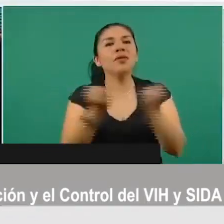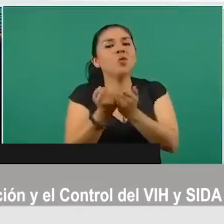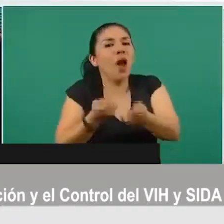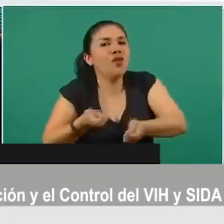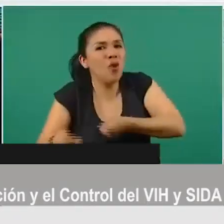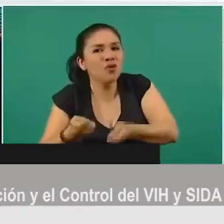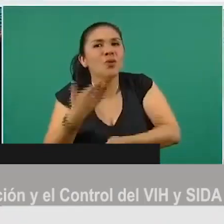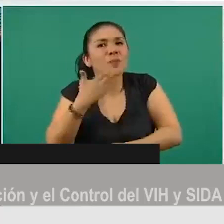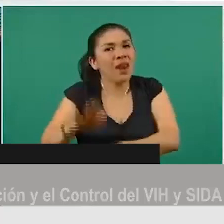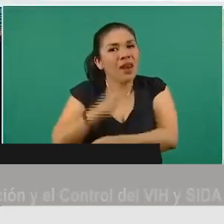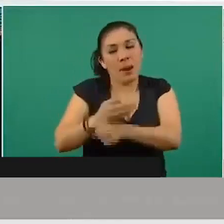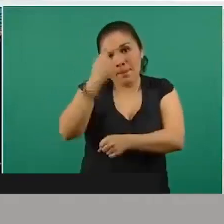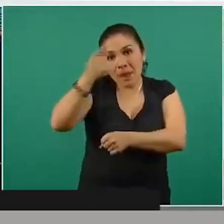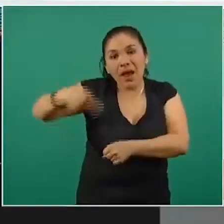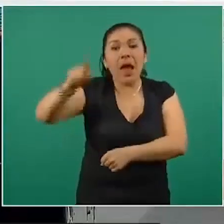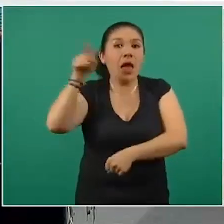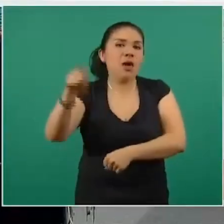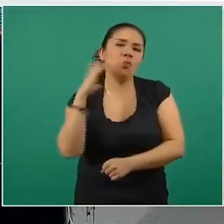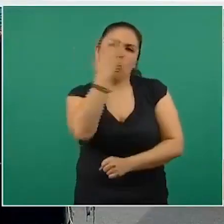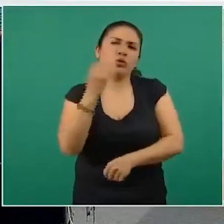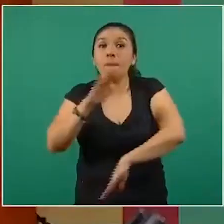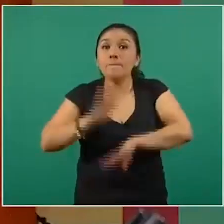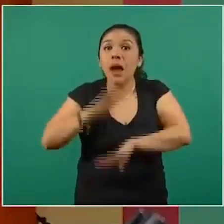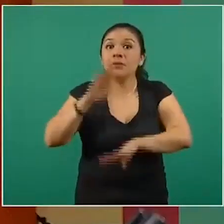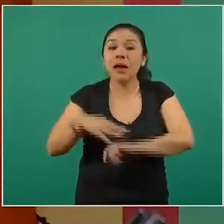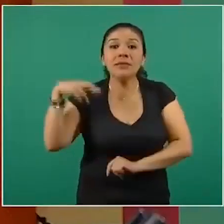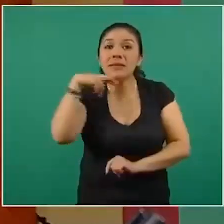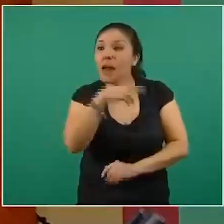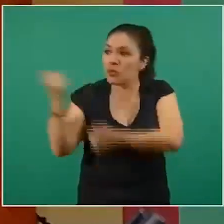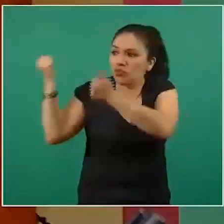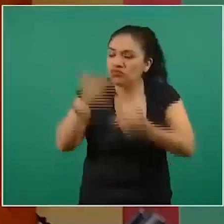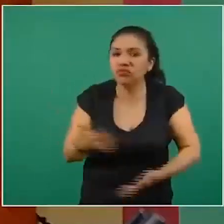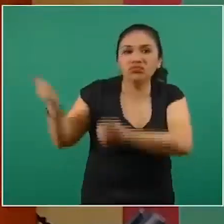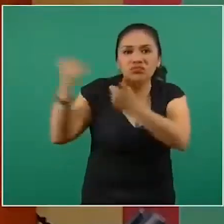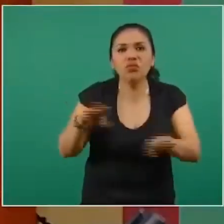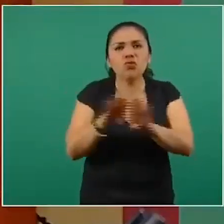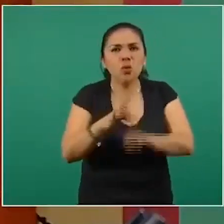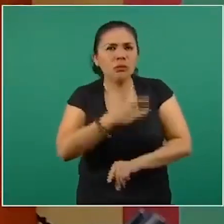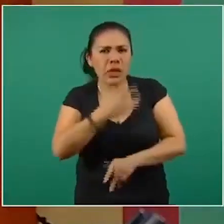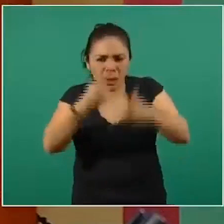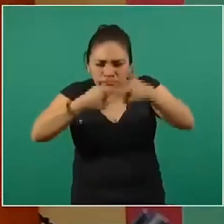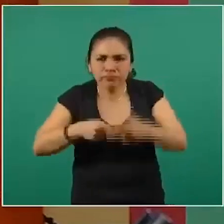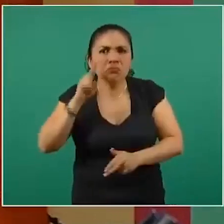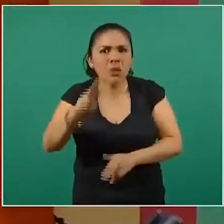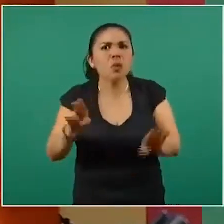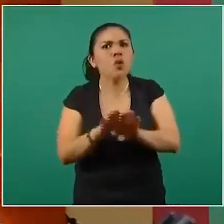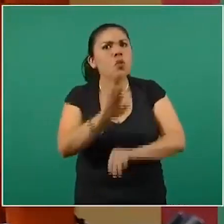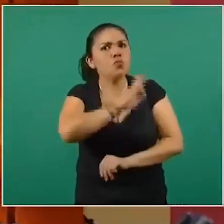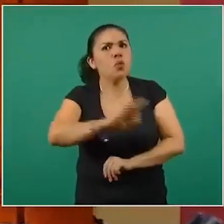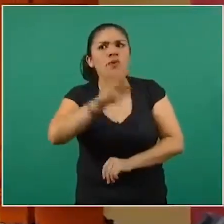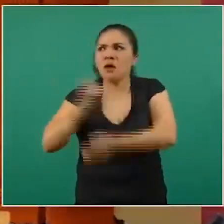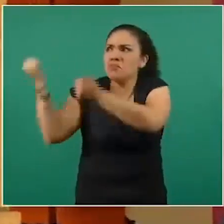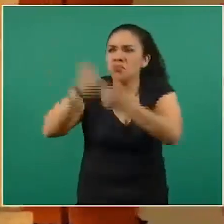adecuado en esta tan hermosa entidad federativa. Por su parte, Hugo López-Gatell Ramírez, subsecretario de Prevención y Promoción a la